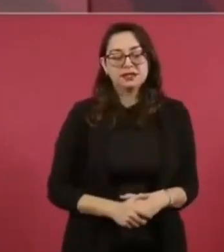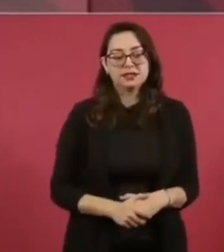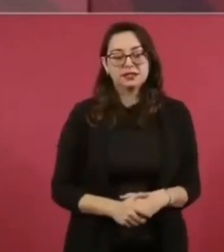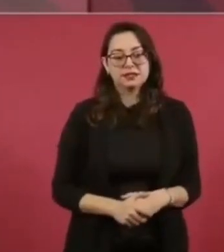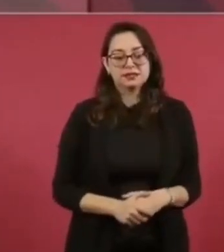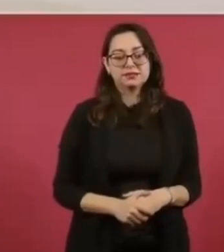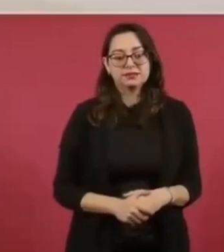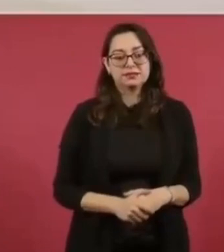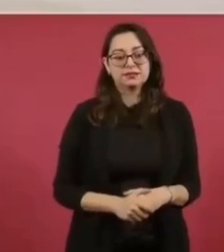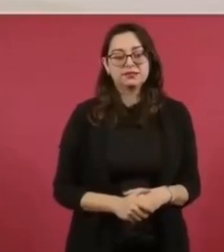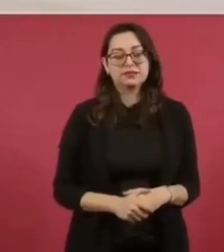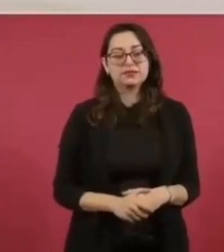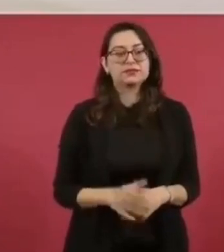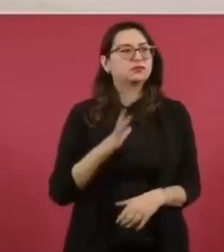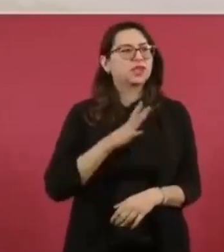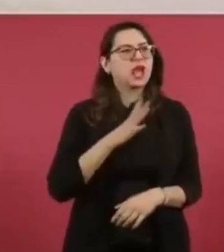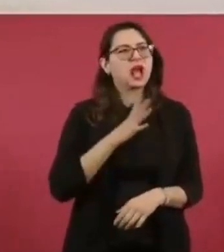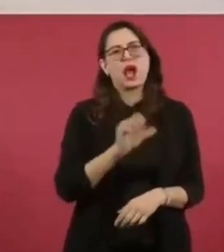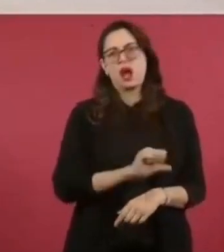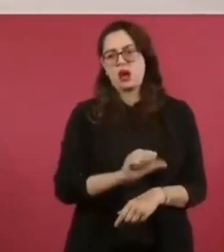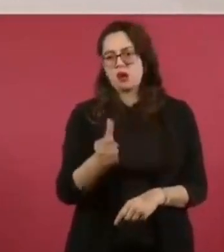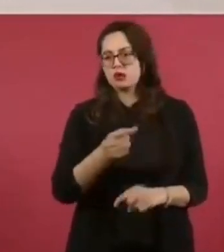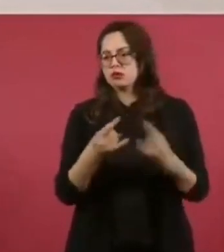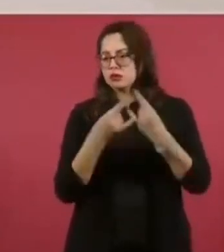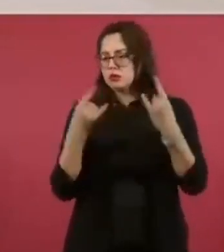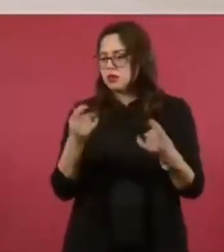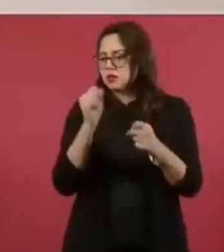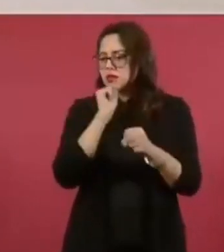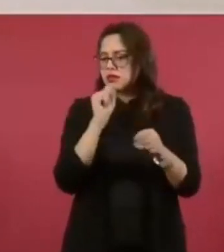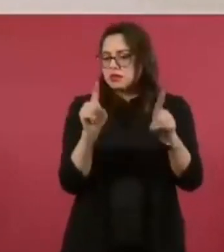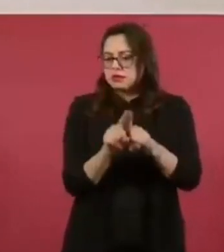Hay otro caso también.